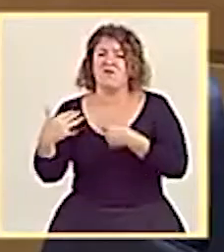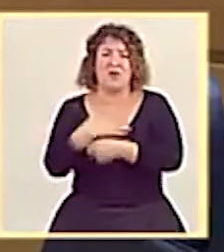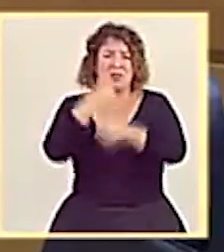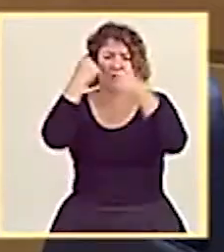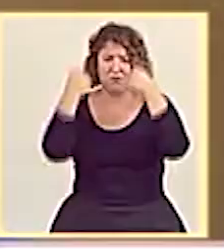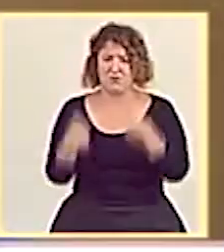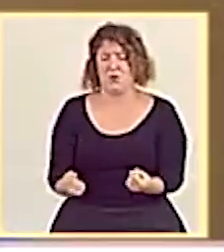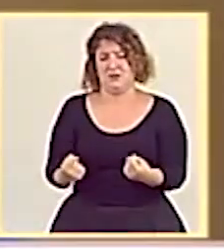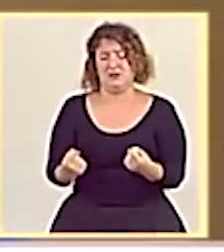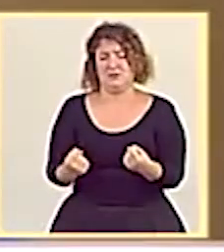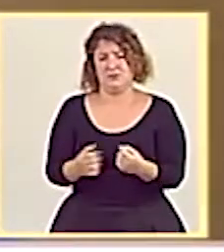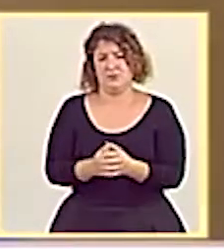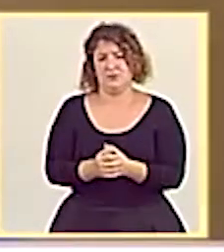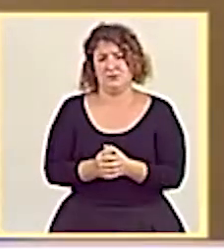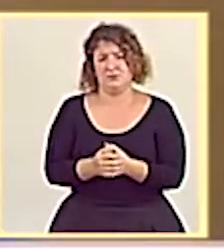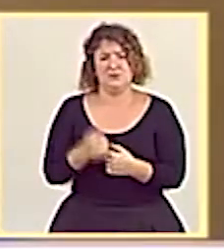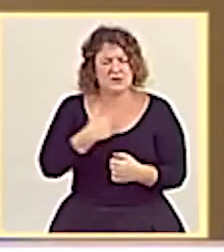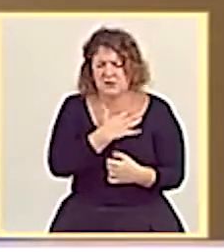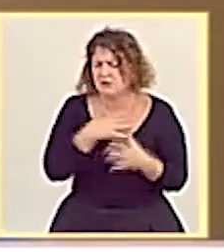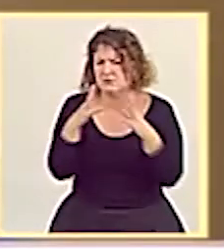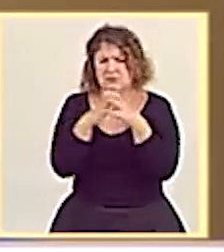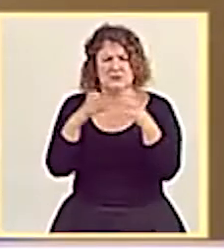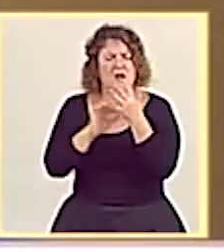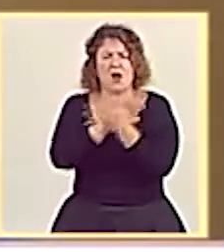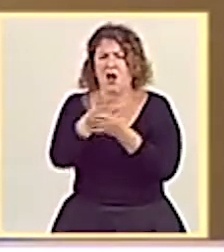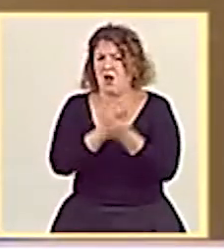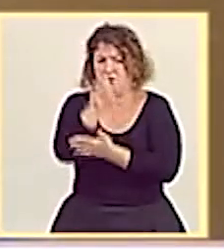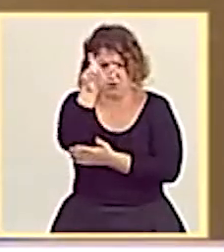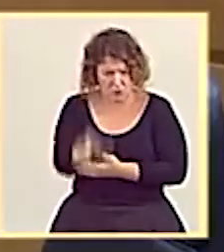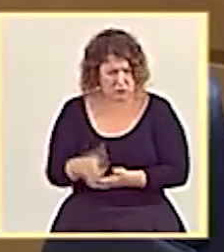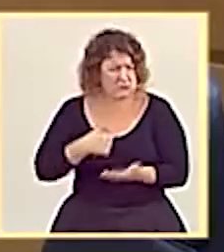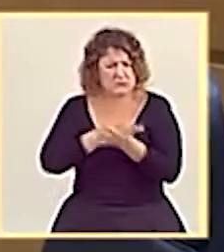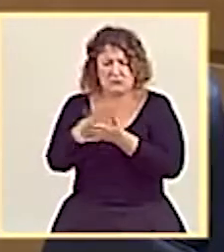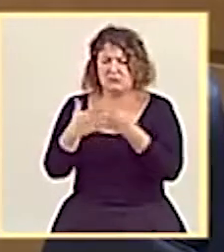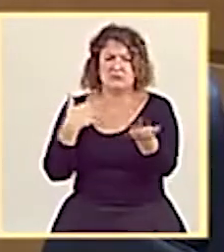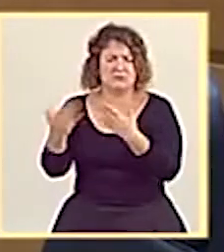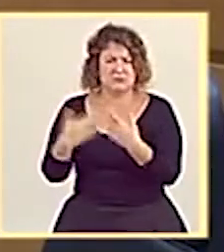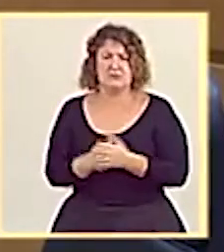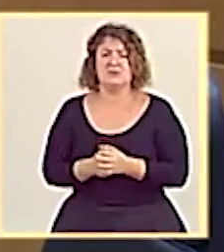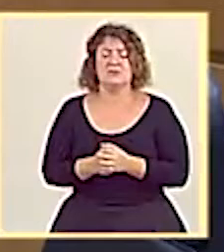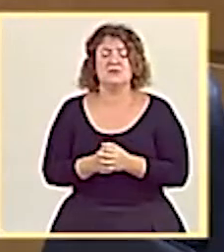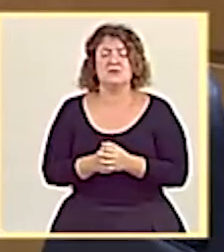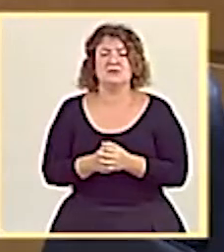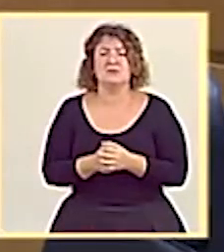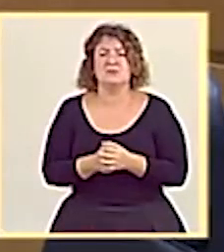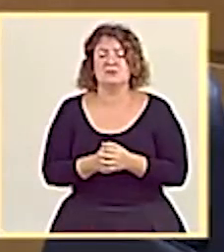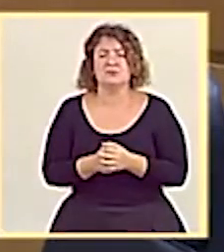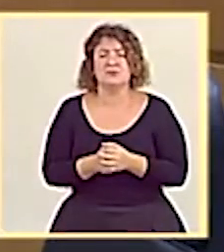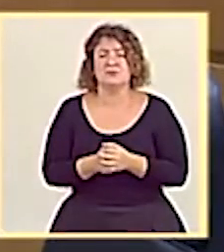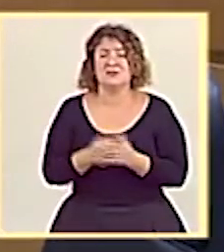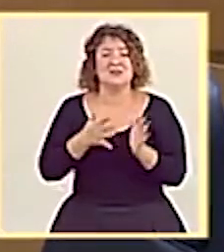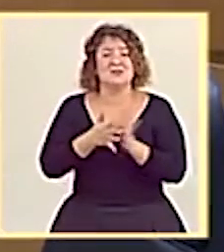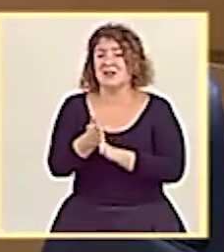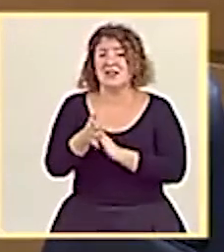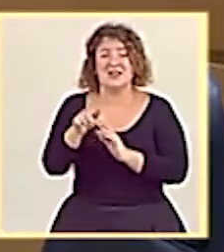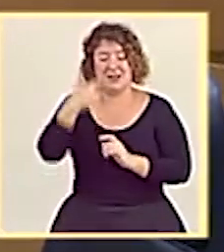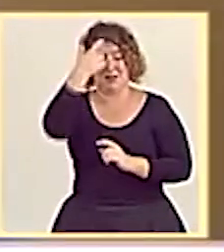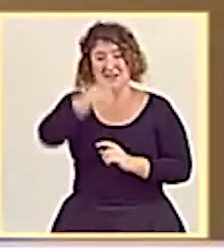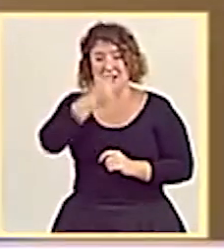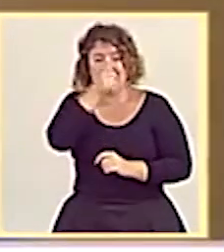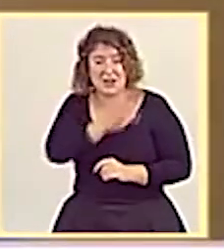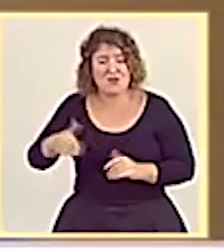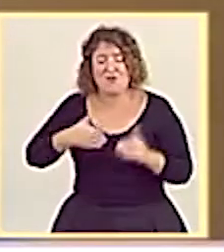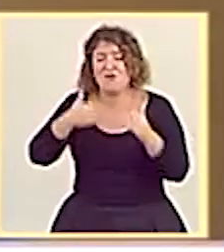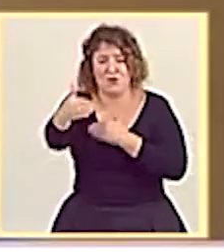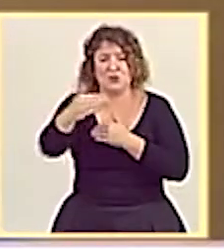lo digo, deseando hablar con usted. Deseando hablar con usted. Eso va a condicionar toda su trayectoria personal.